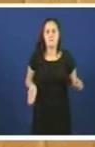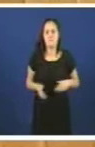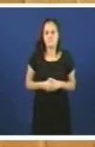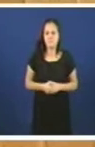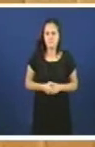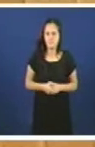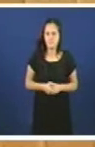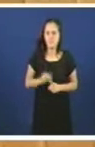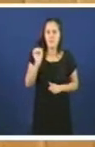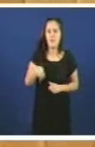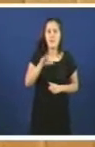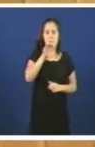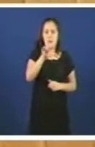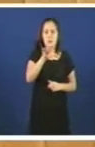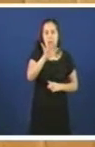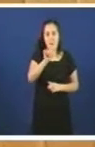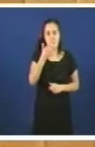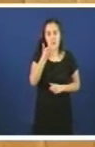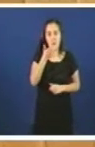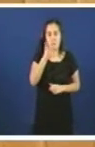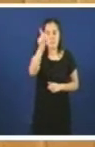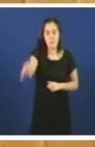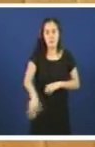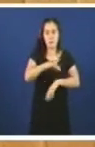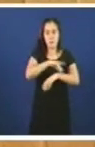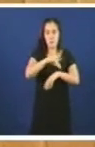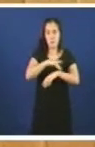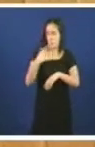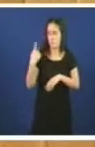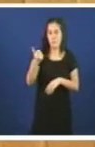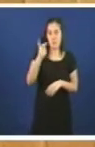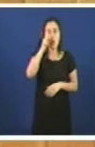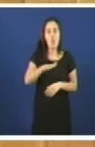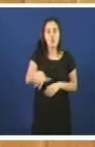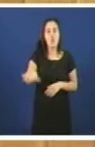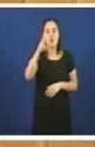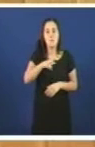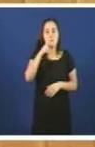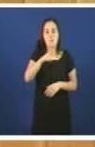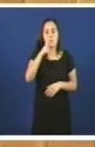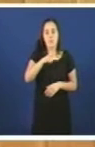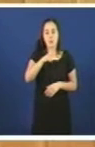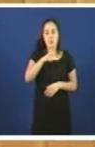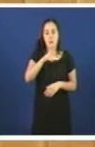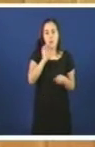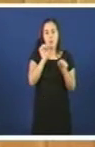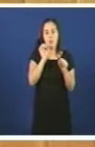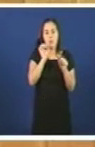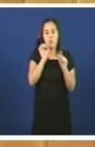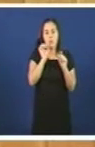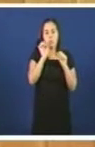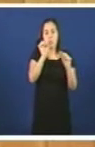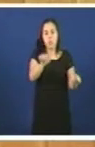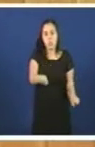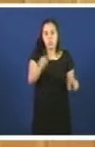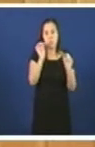aquí neste país hai un paciente por exemplo recentemente en Vigo que demorou asistencia cirúrxica unha intervención